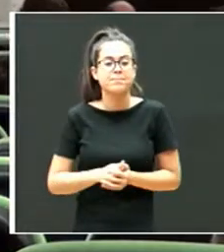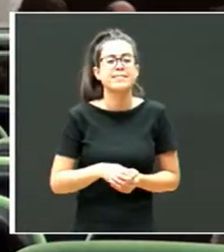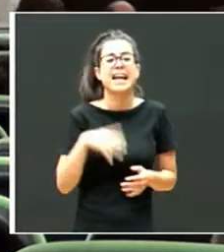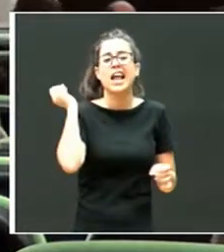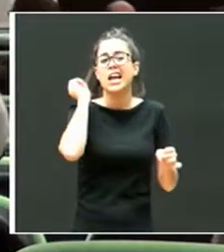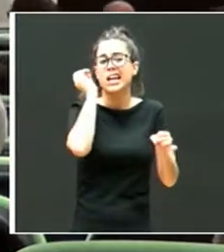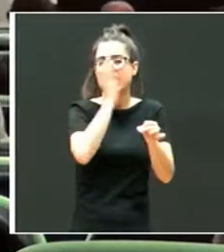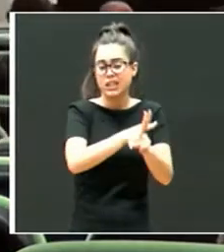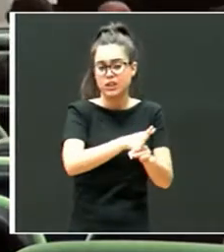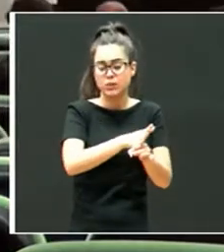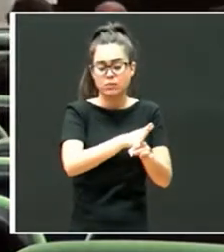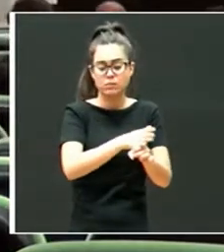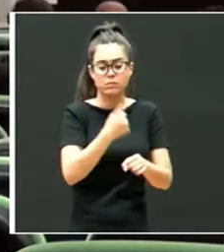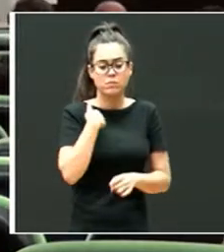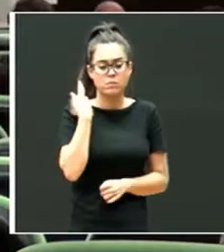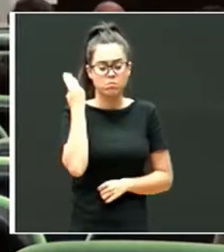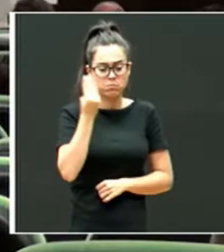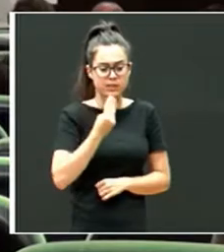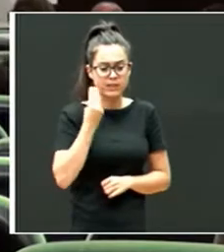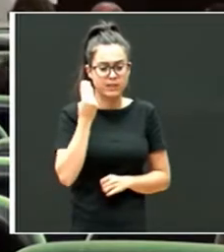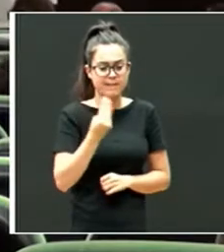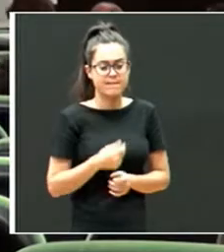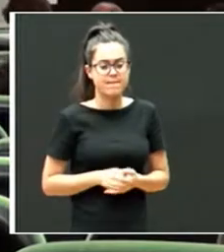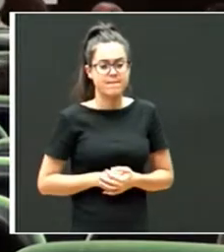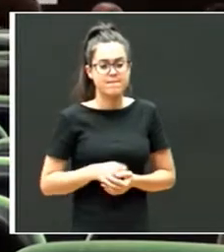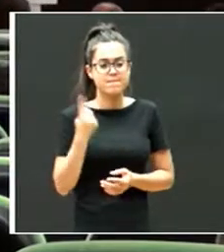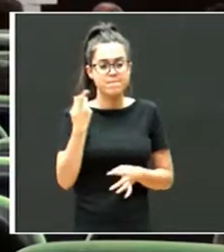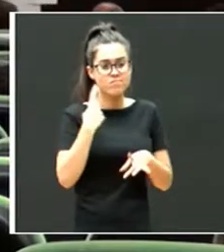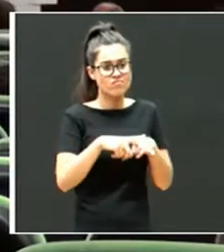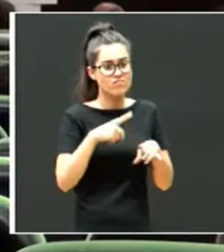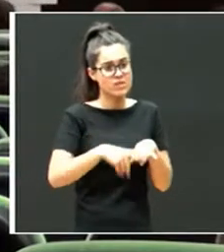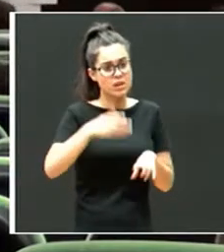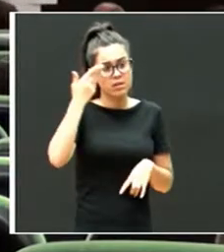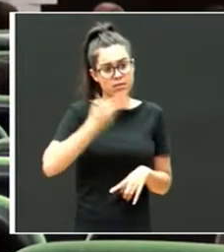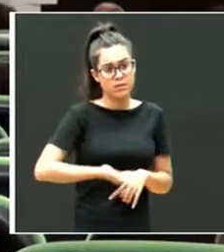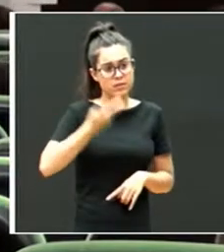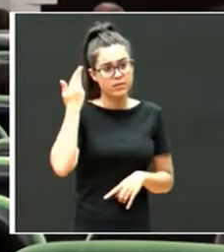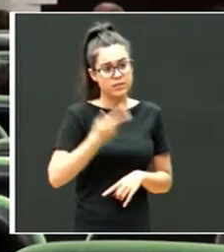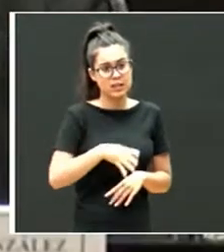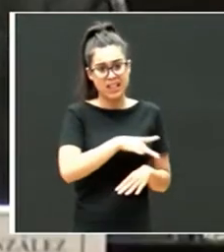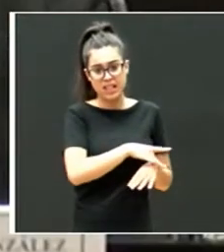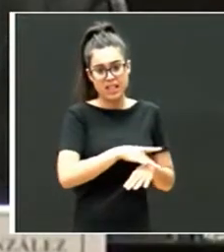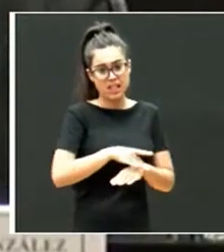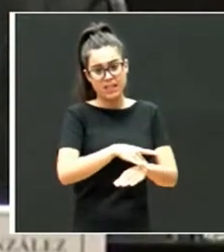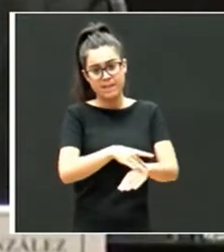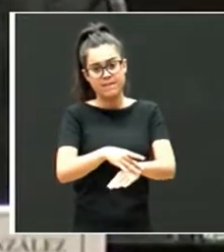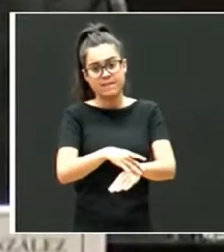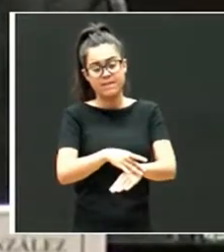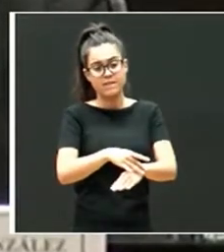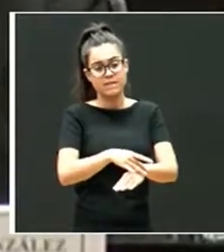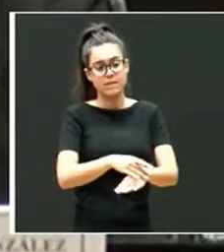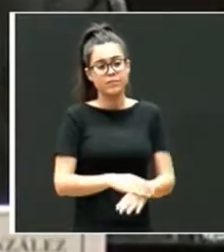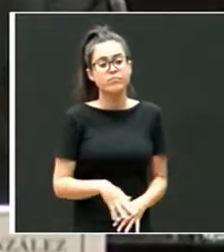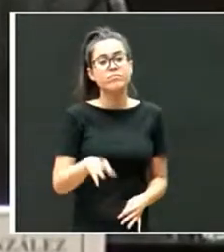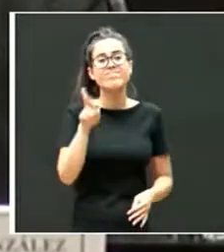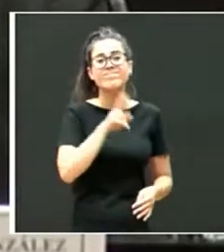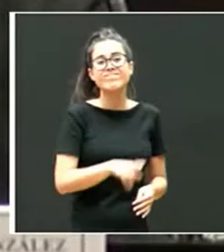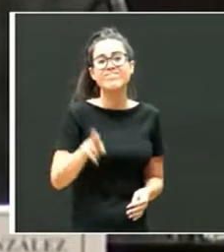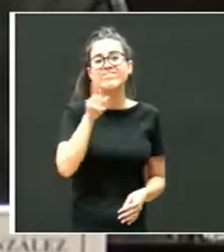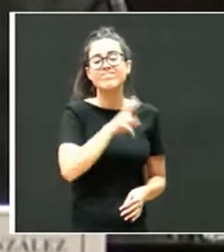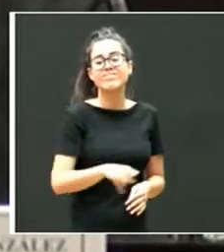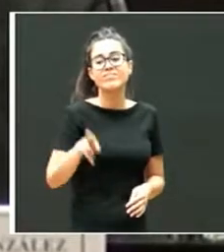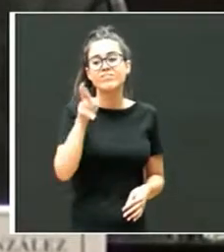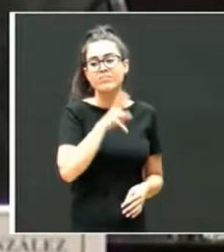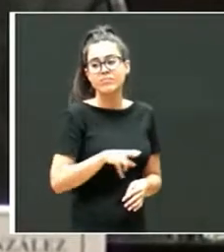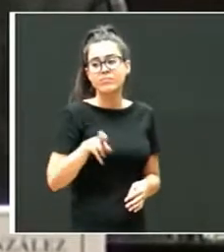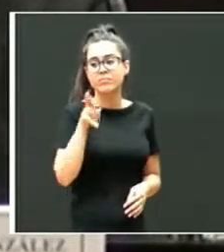retos, a mí me parece que un elemento muy importante de esta guía es la insistencia que hace a lo largo de toda